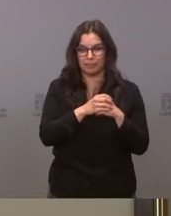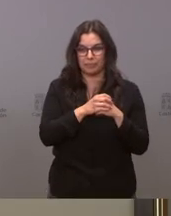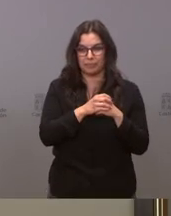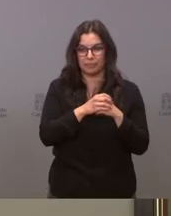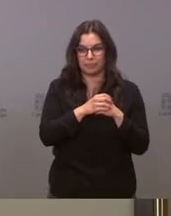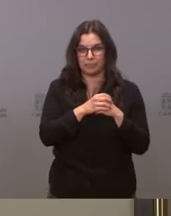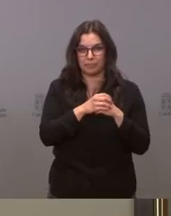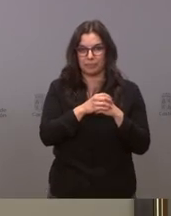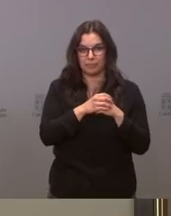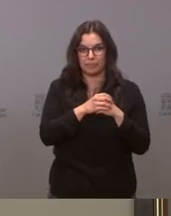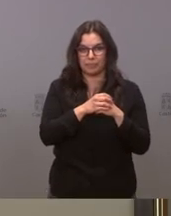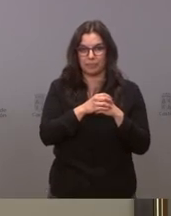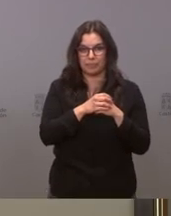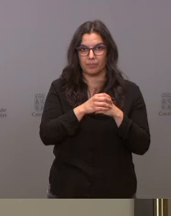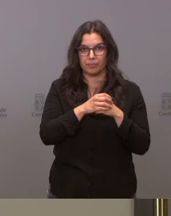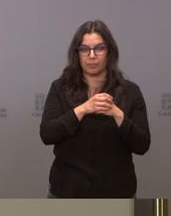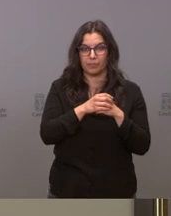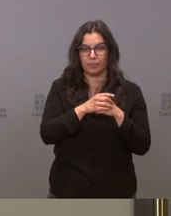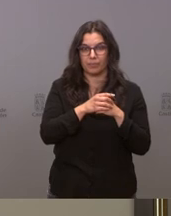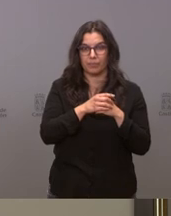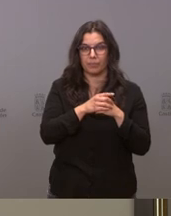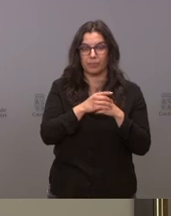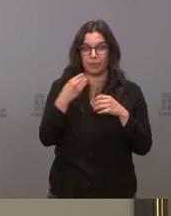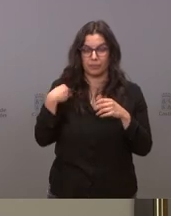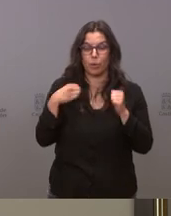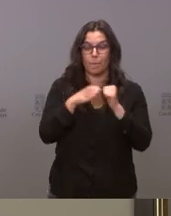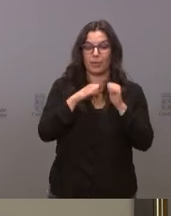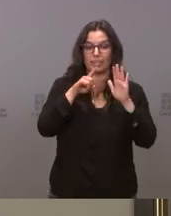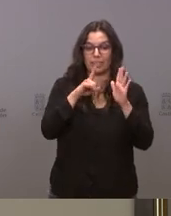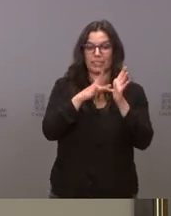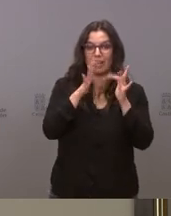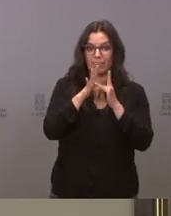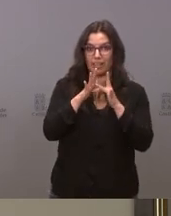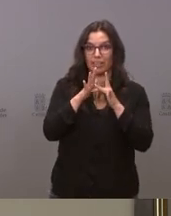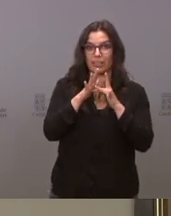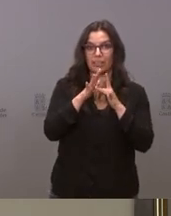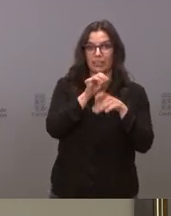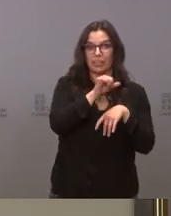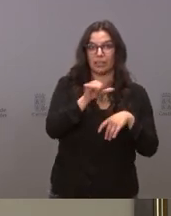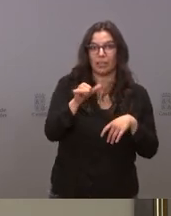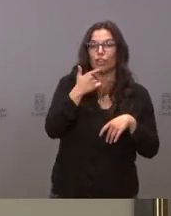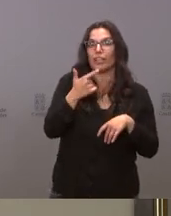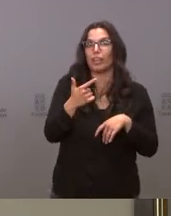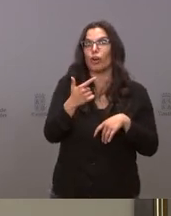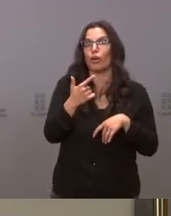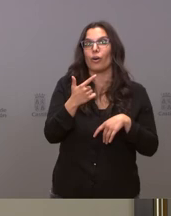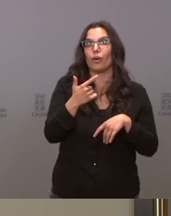las que iban a recibir que esta semana el 26 de abril vamos a recibir yo le estoy poniendo las que hemos recibido